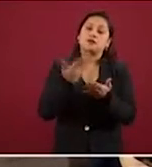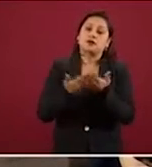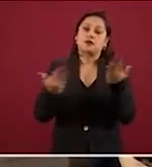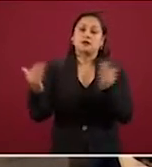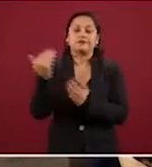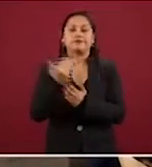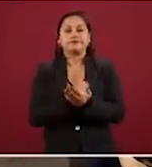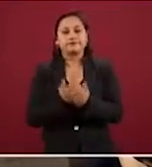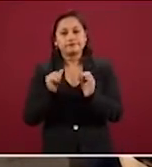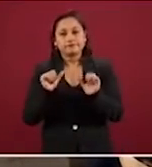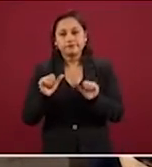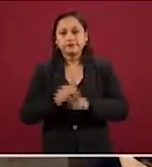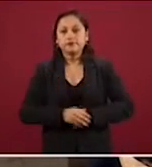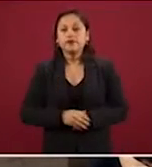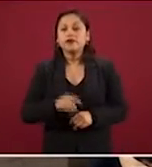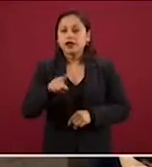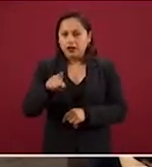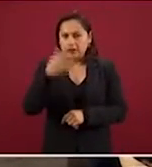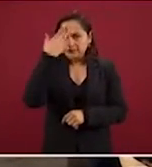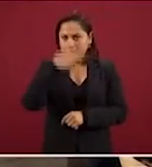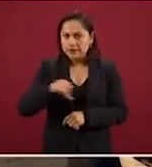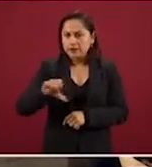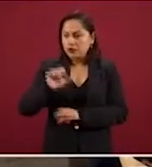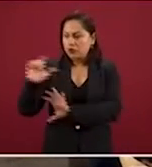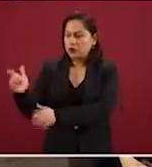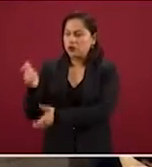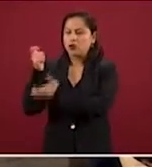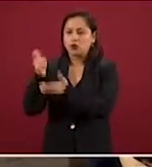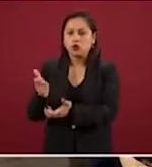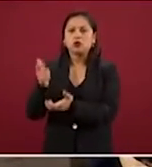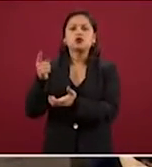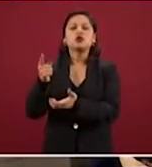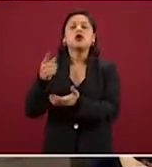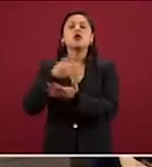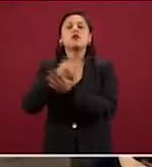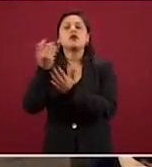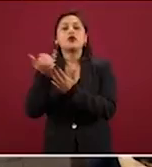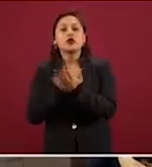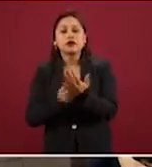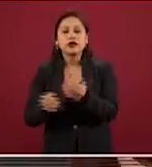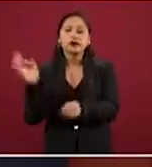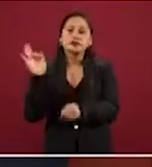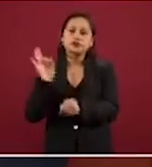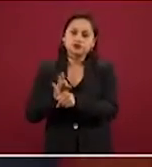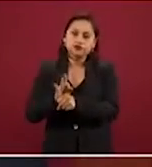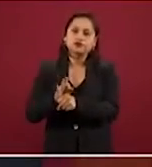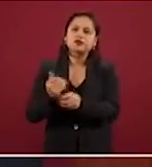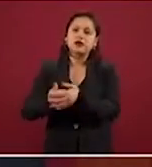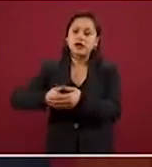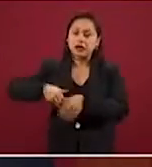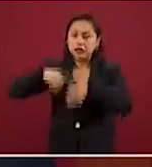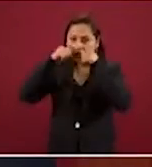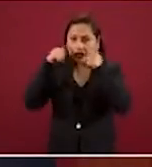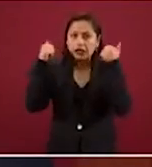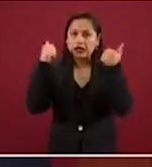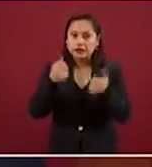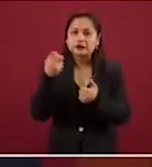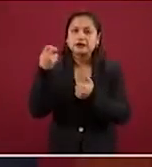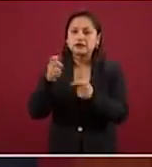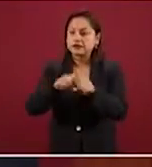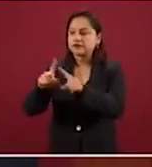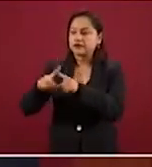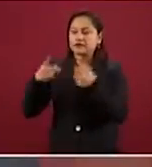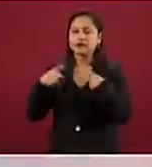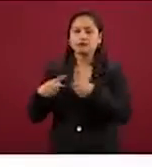Tenemos una incubadora, como ustedes saben, de proyectos de prevención. Existen algunos eventos en nuestro país que son recurrentes,